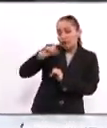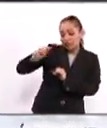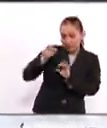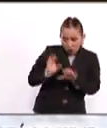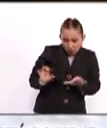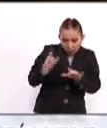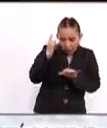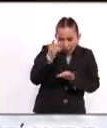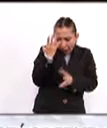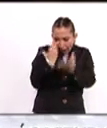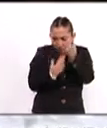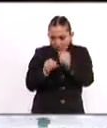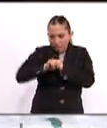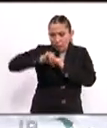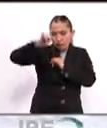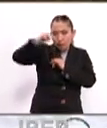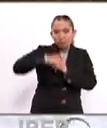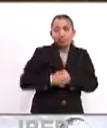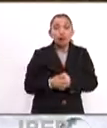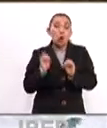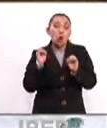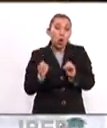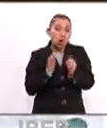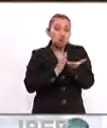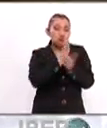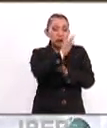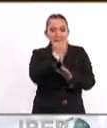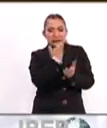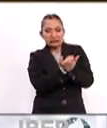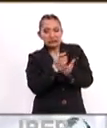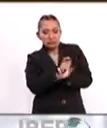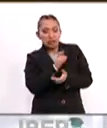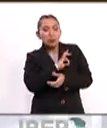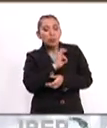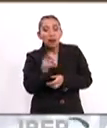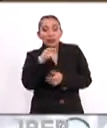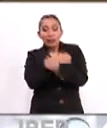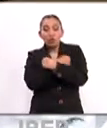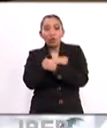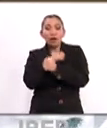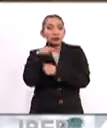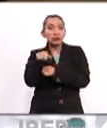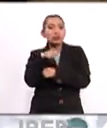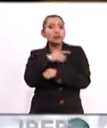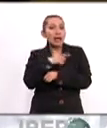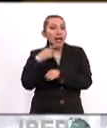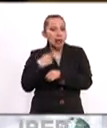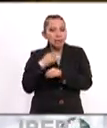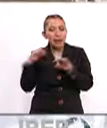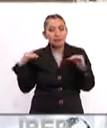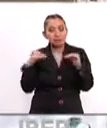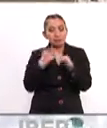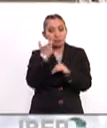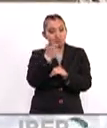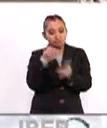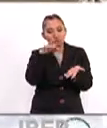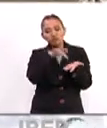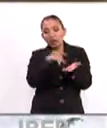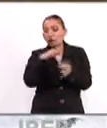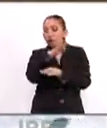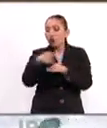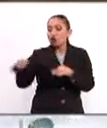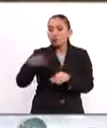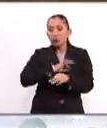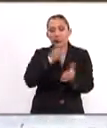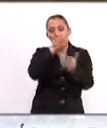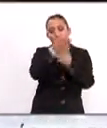tecnología para educar a distancia y la accesibilidad económica, con la que la educación tiene que estar económicamente al alcance